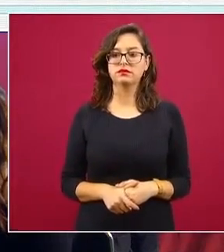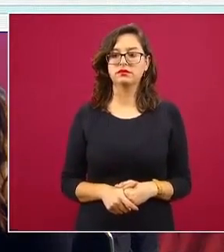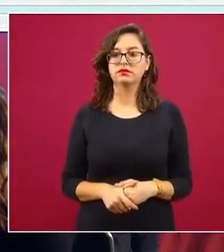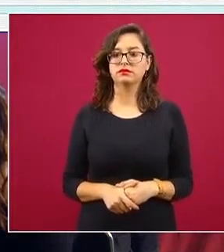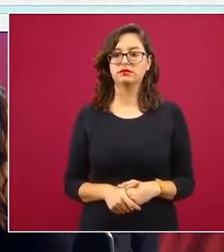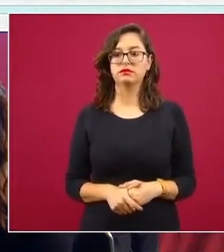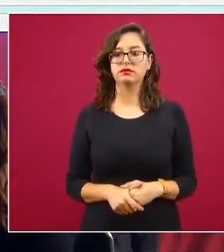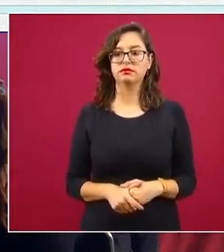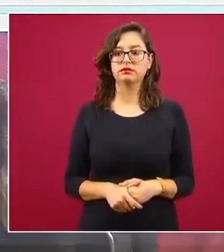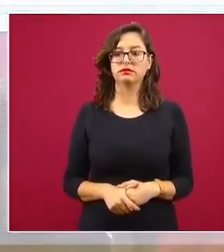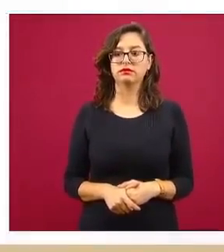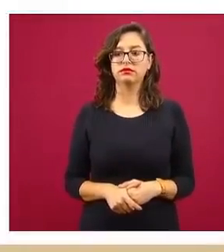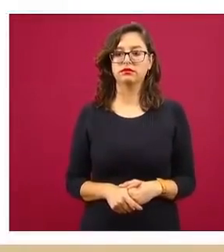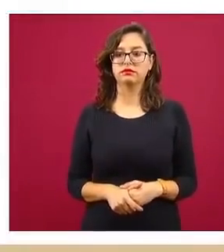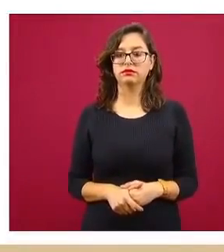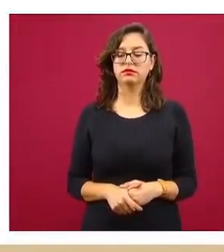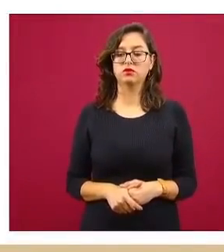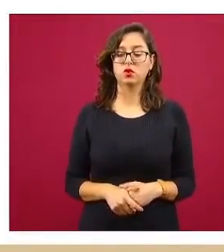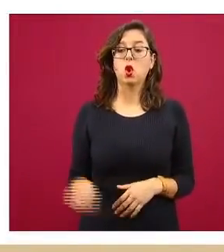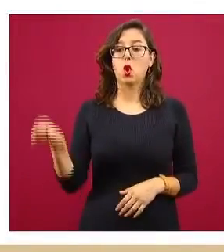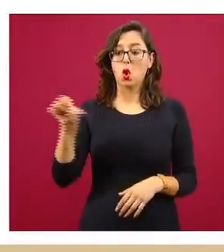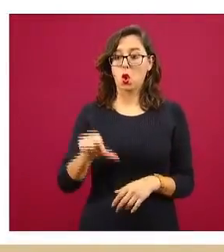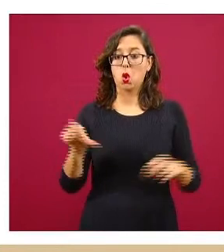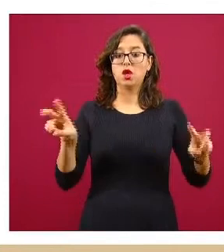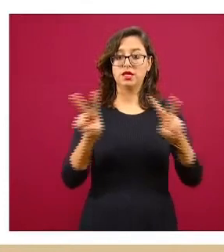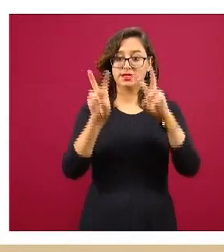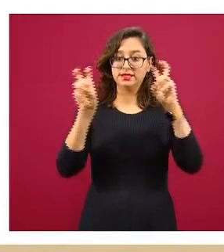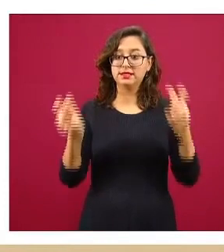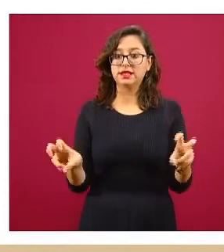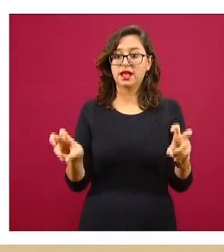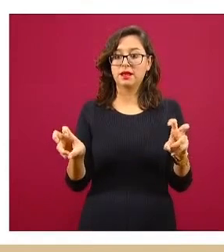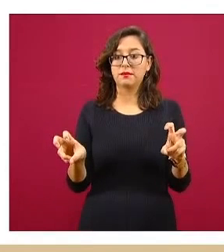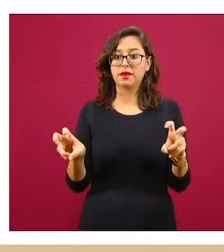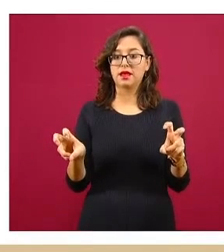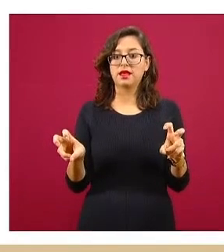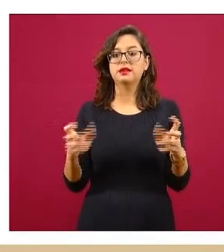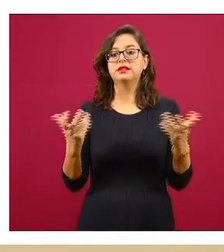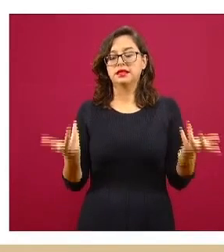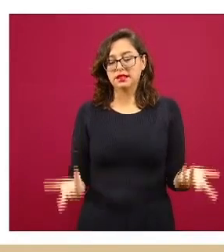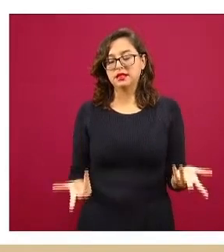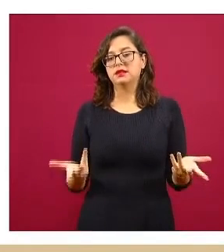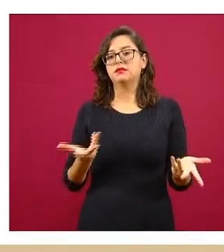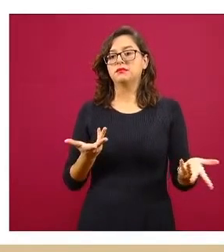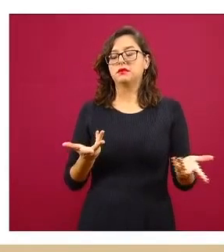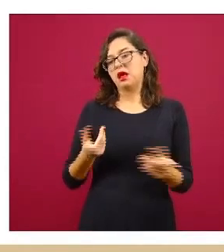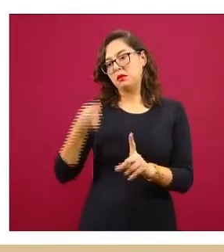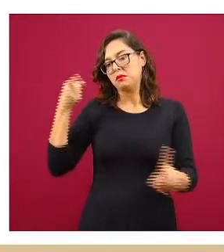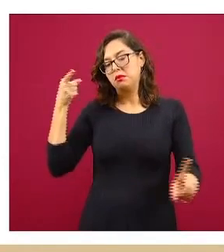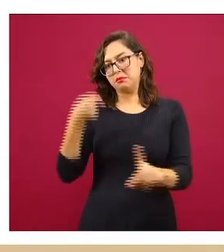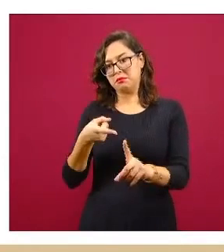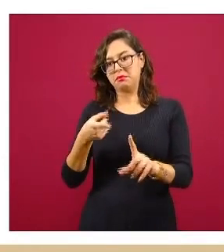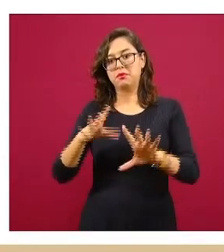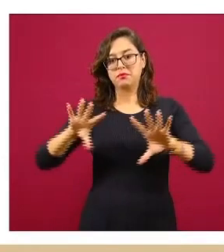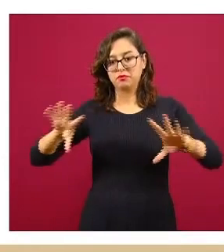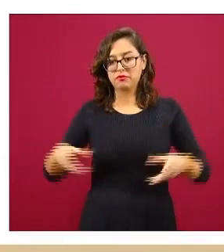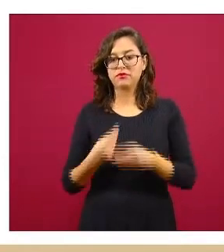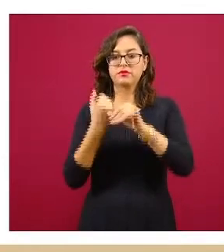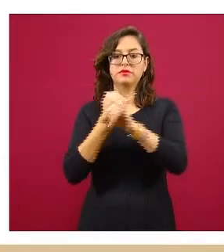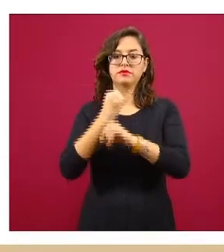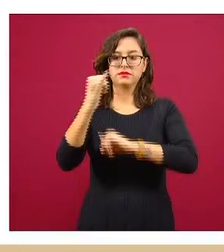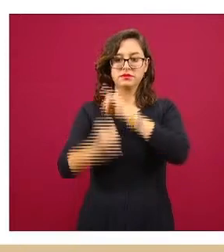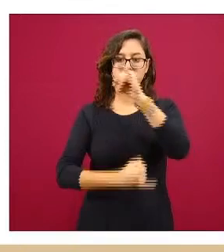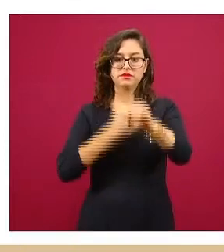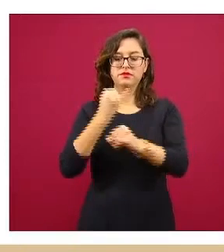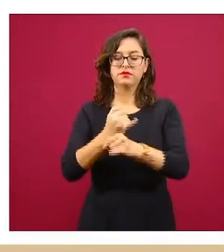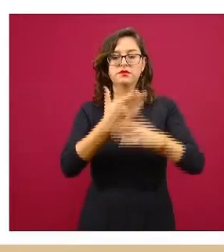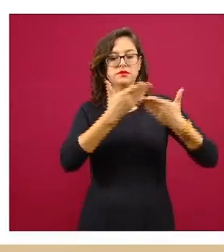Dado el tema, dado el componente temático para esta sesión, quisimos abrir el componente internacional